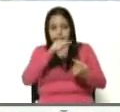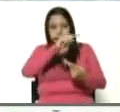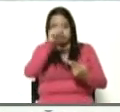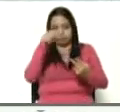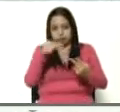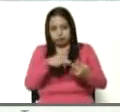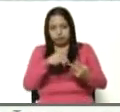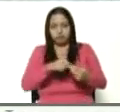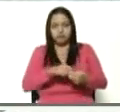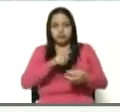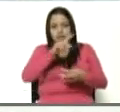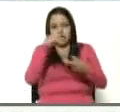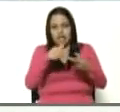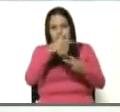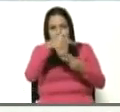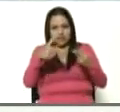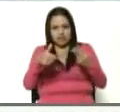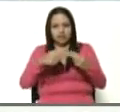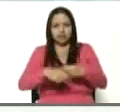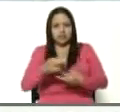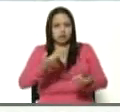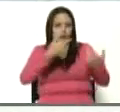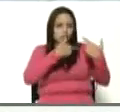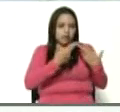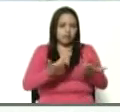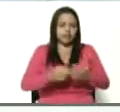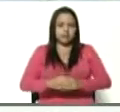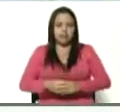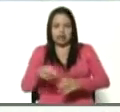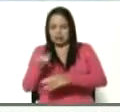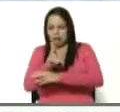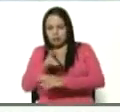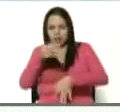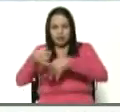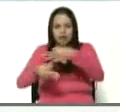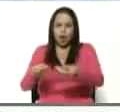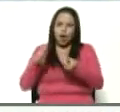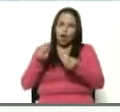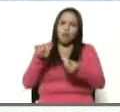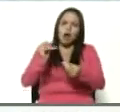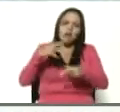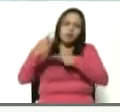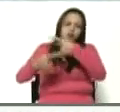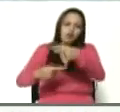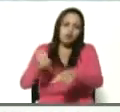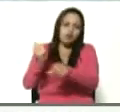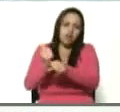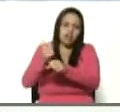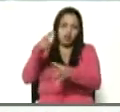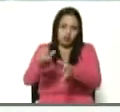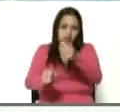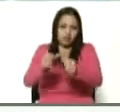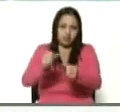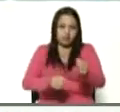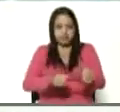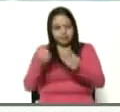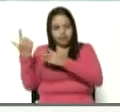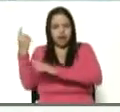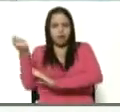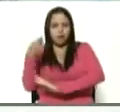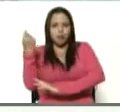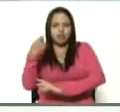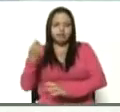y Héctor Escanone. Conversadito. ¿Cómo está el proceso de producción de leche en el Apure?